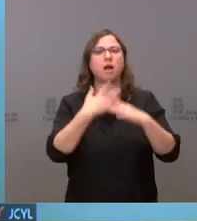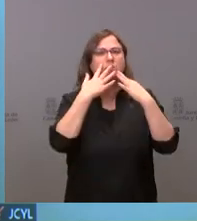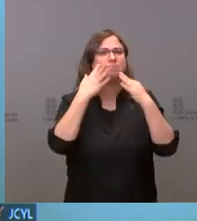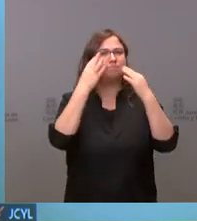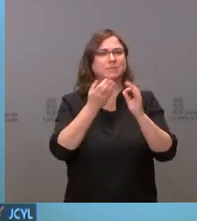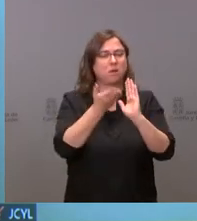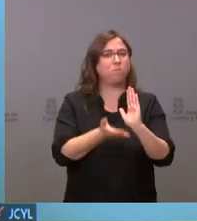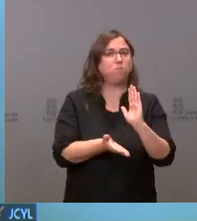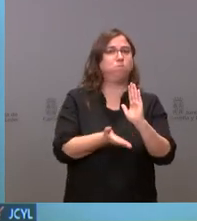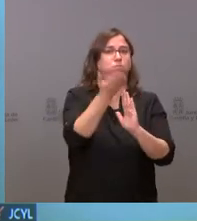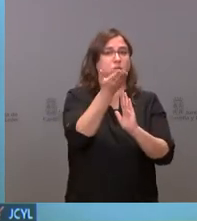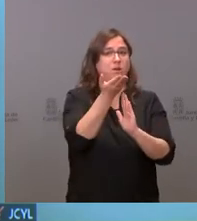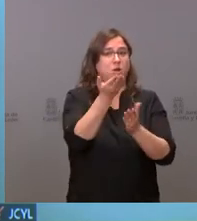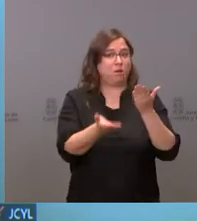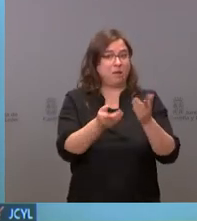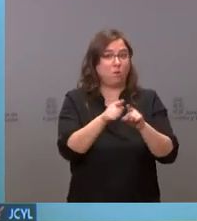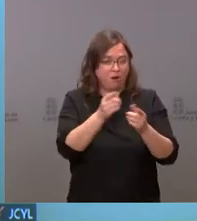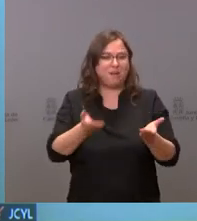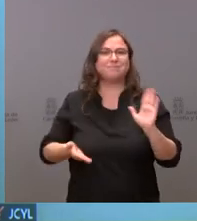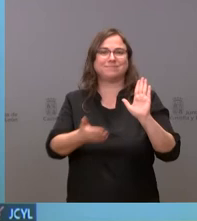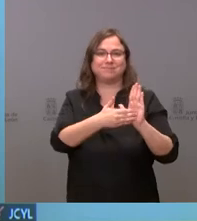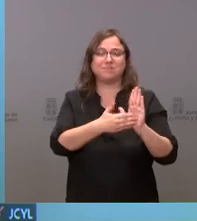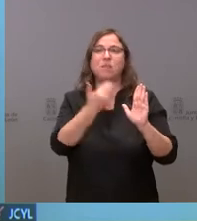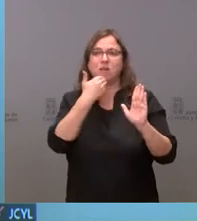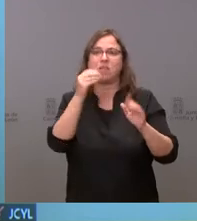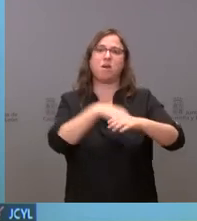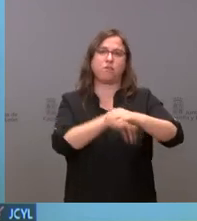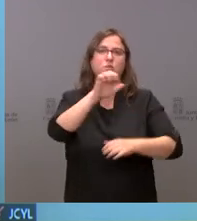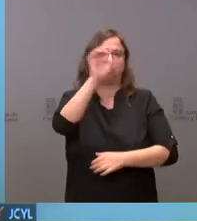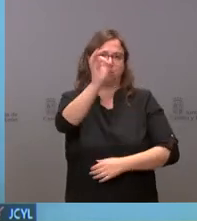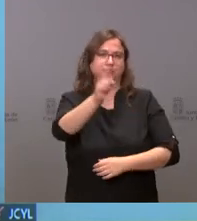crecido en el porcentaje que les podemos presentar ante ustedes en este momento